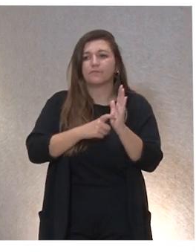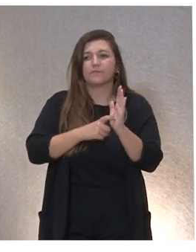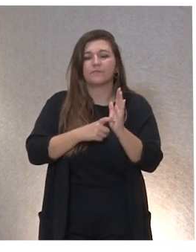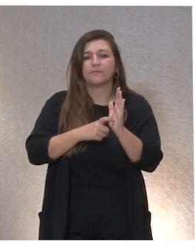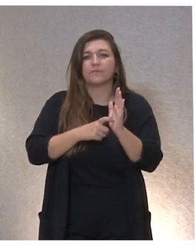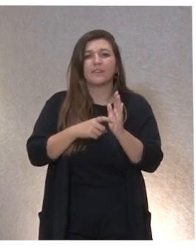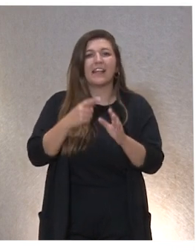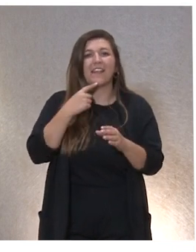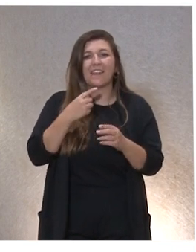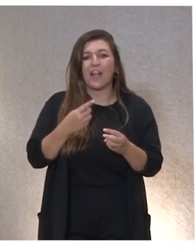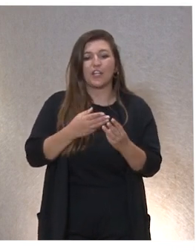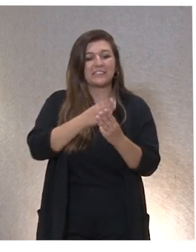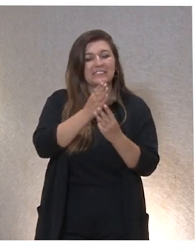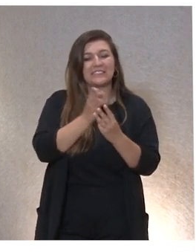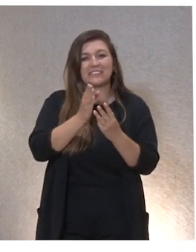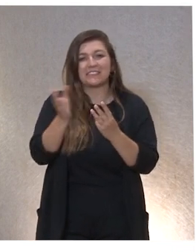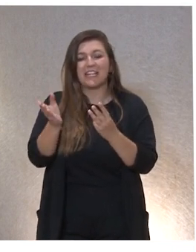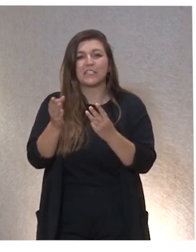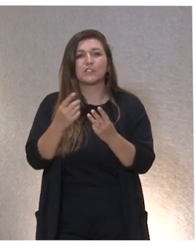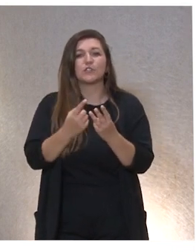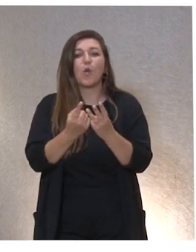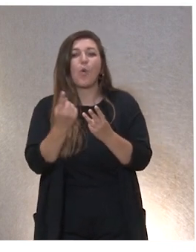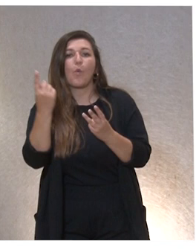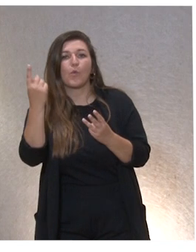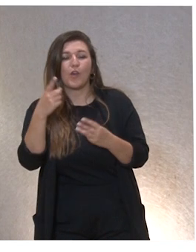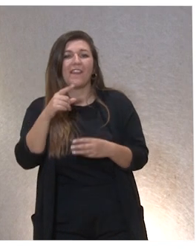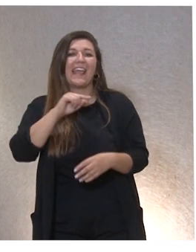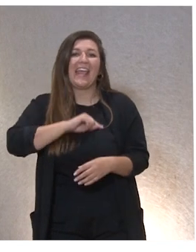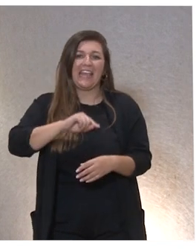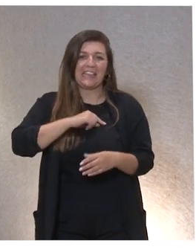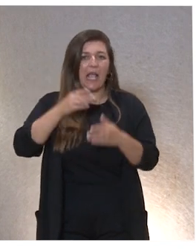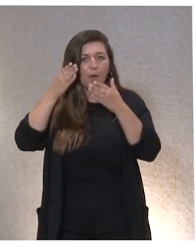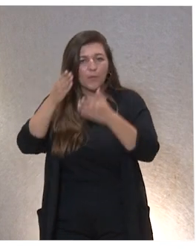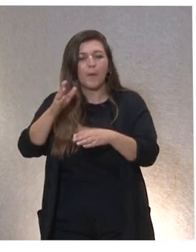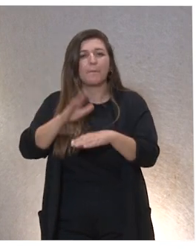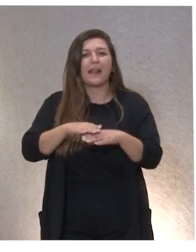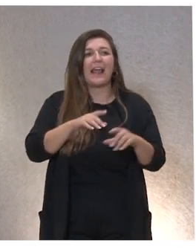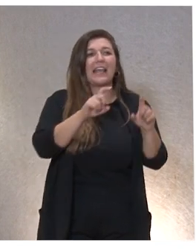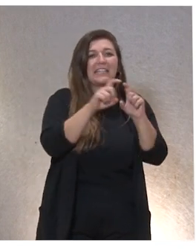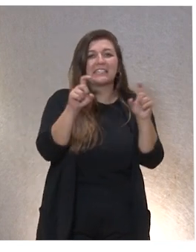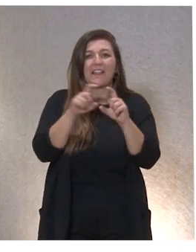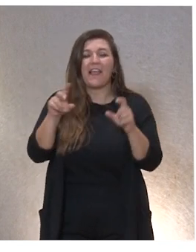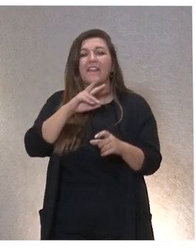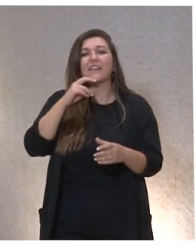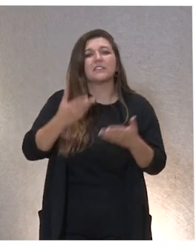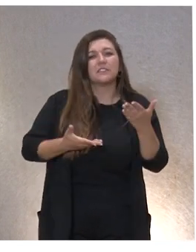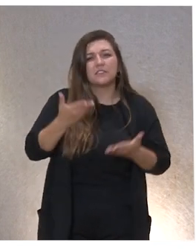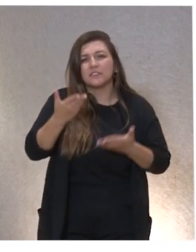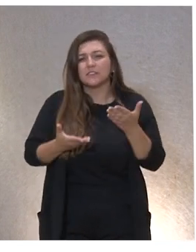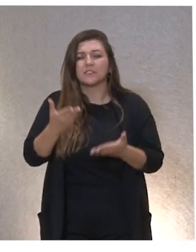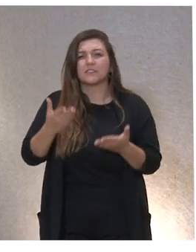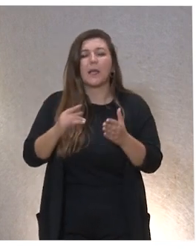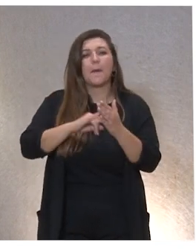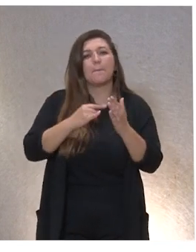de los tres que está dedicado solo a la ética ¿no? para que las entidades se evalúen y hagan su plan de acción